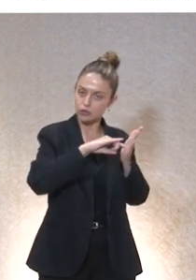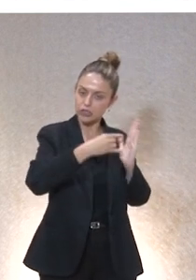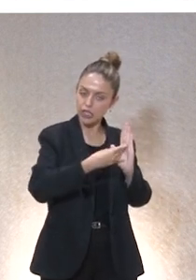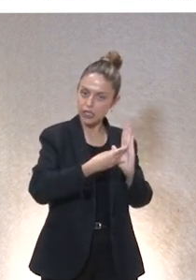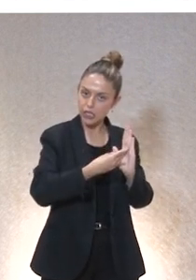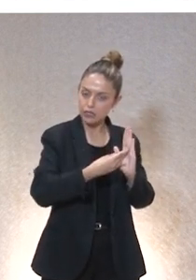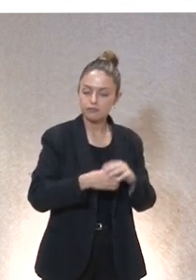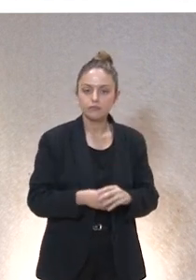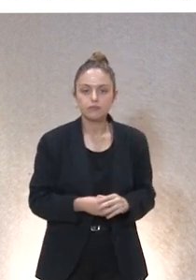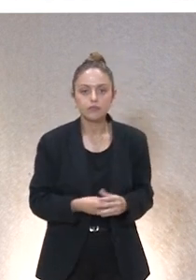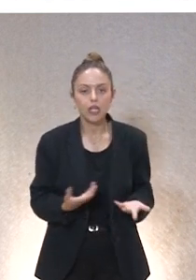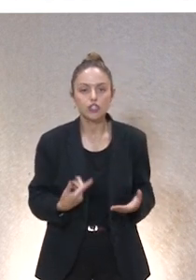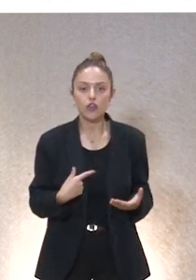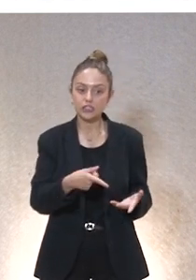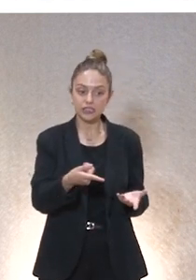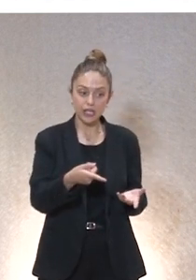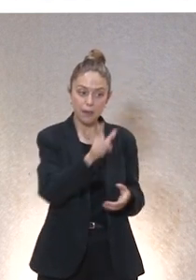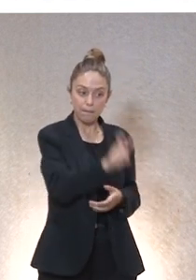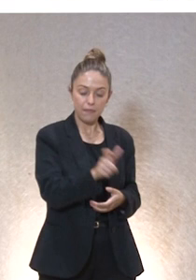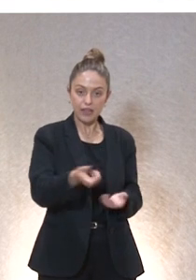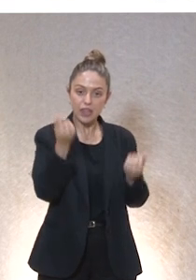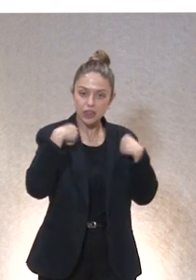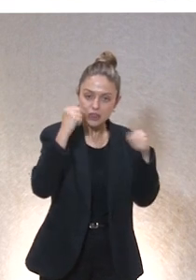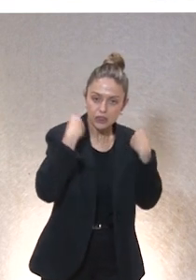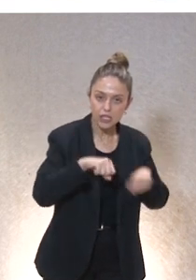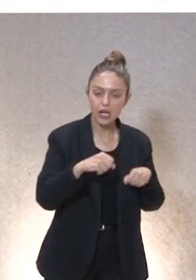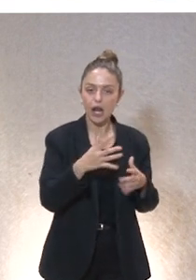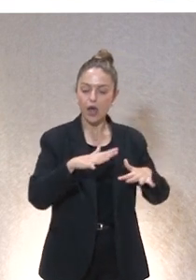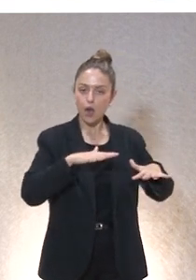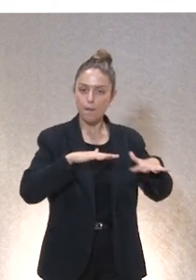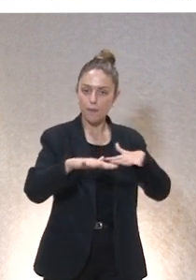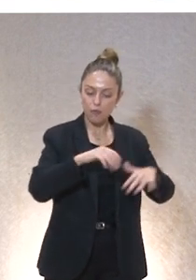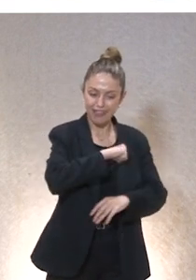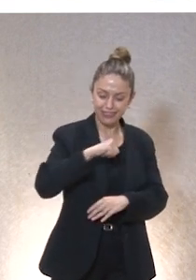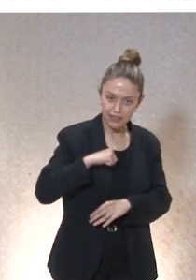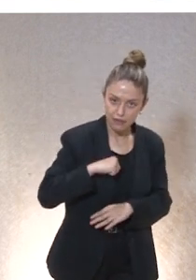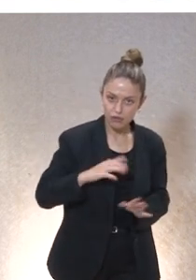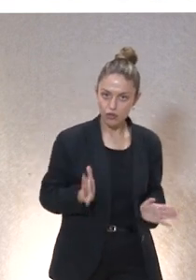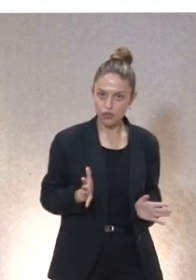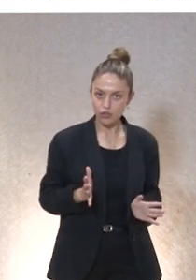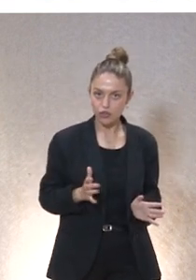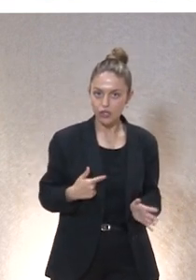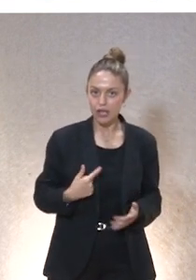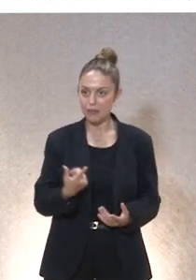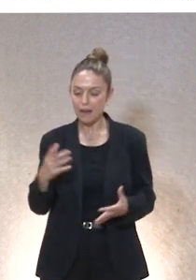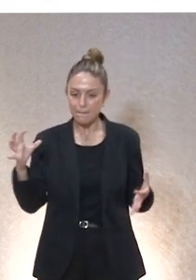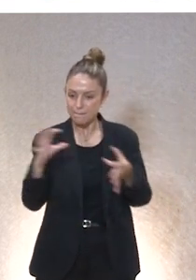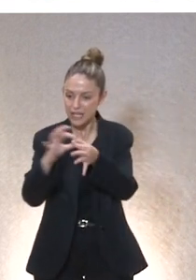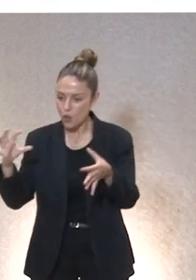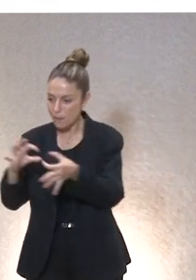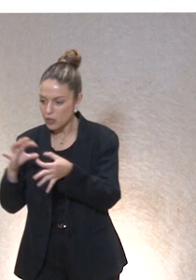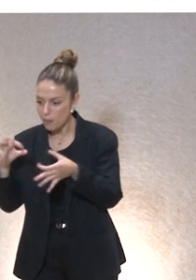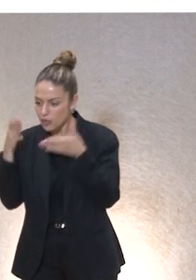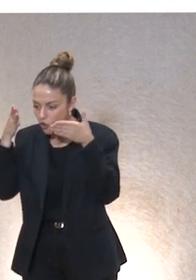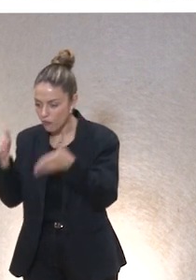que hacen pues entrenar a individuos facilitar individuos promover una cultura individualista es decir no piensan el vínculo no piensan